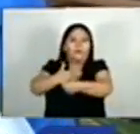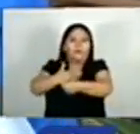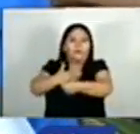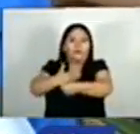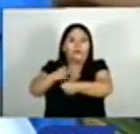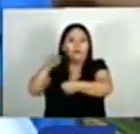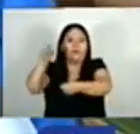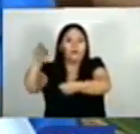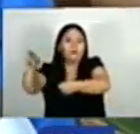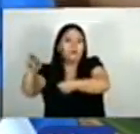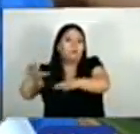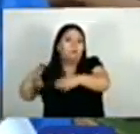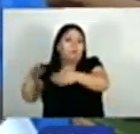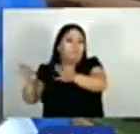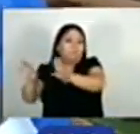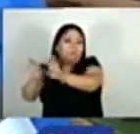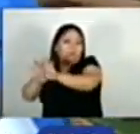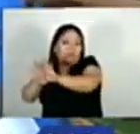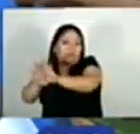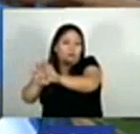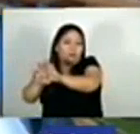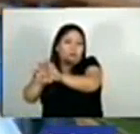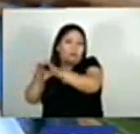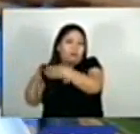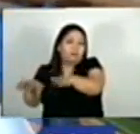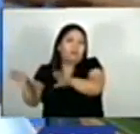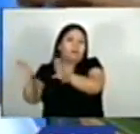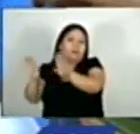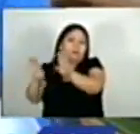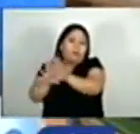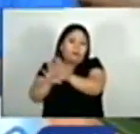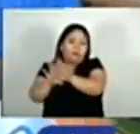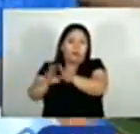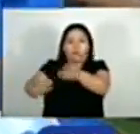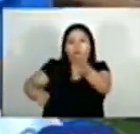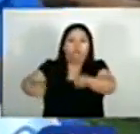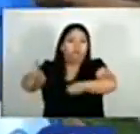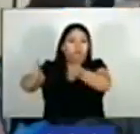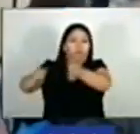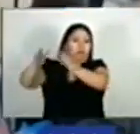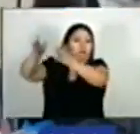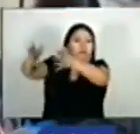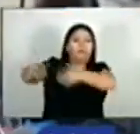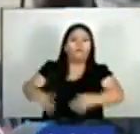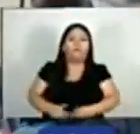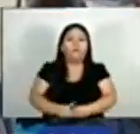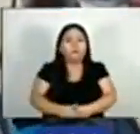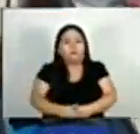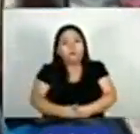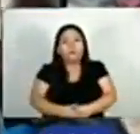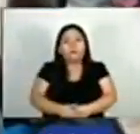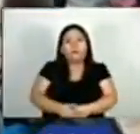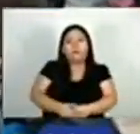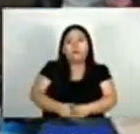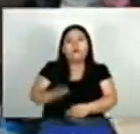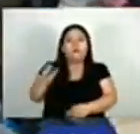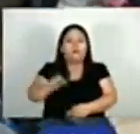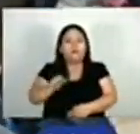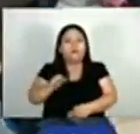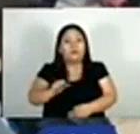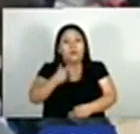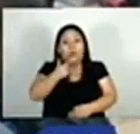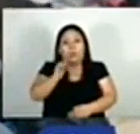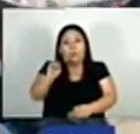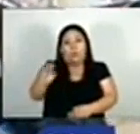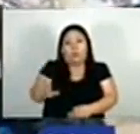que han cerrado las fronteras. Los camiones no dejan salir. Bueno, una parte dicen que por